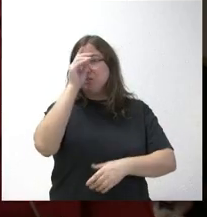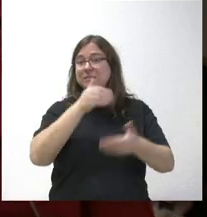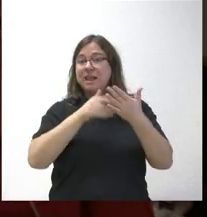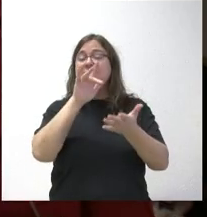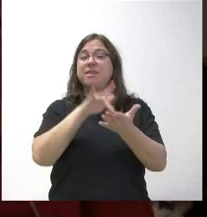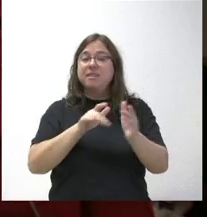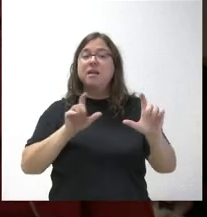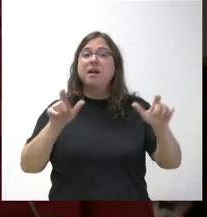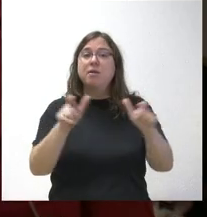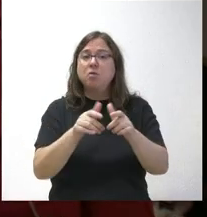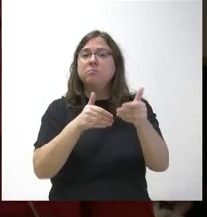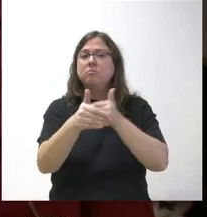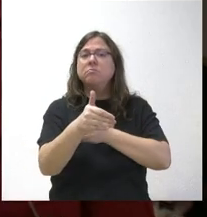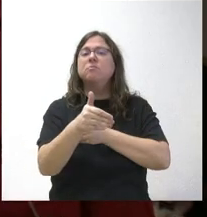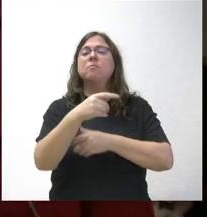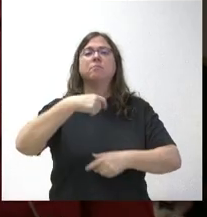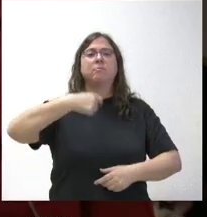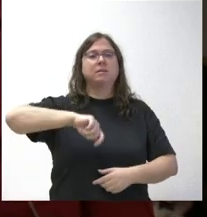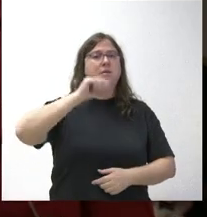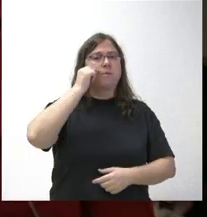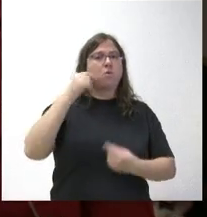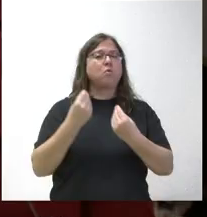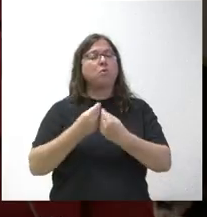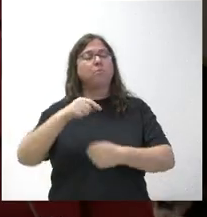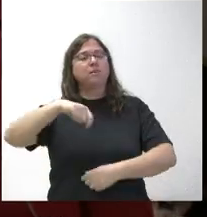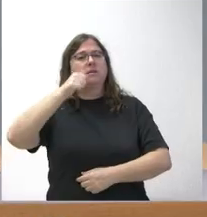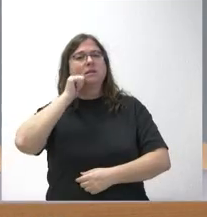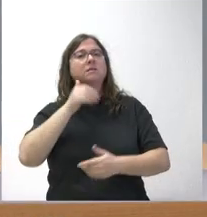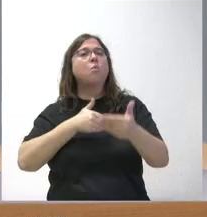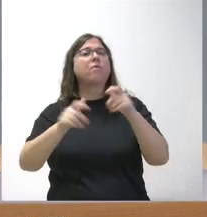fecha estimada para la reunión del presidente de la Junta con el presidente del Gobierno. Gracias.